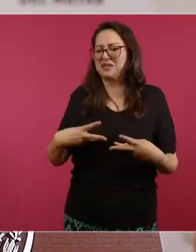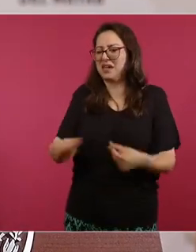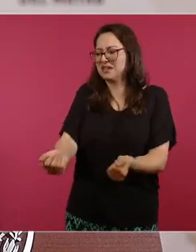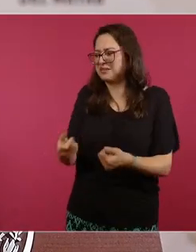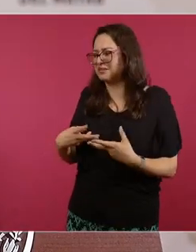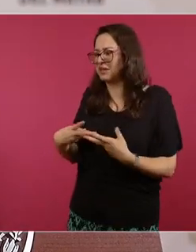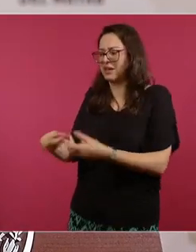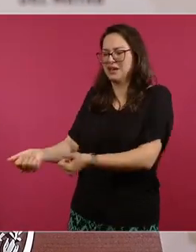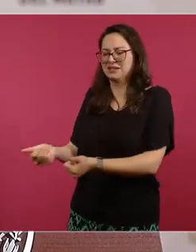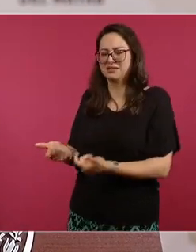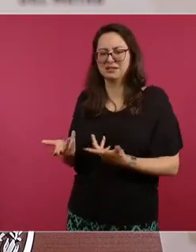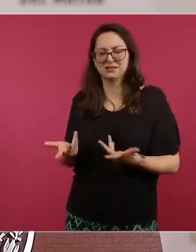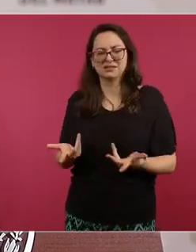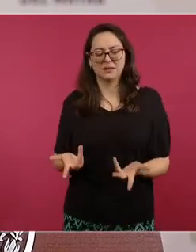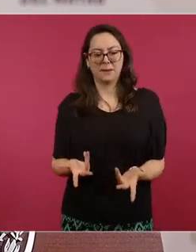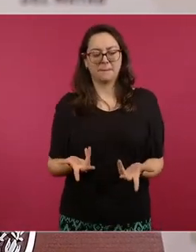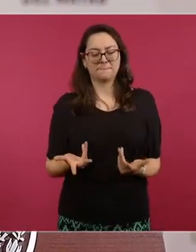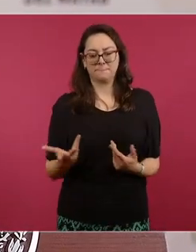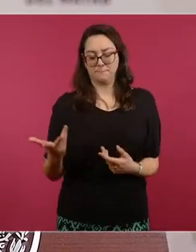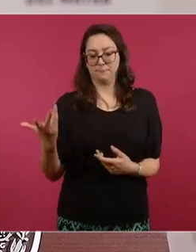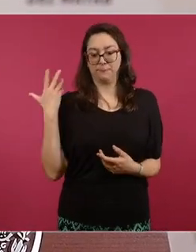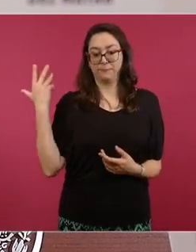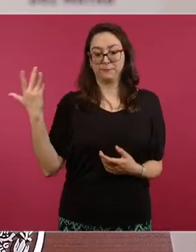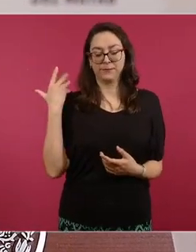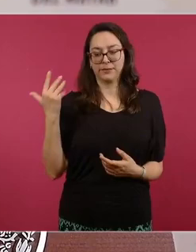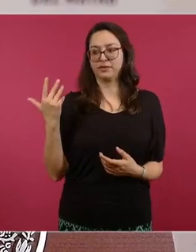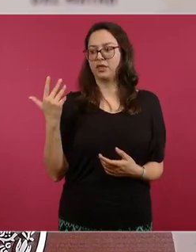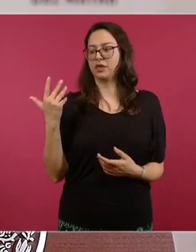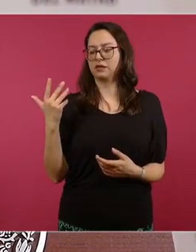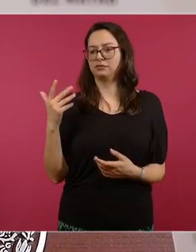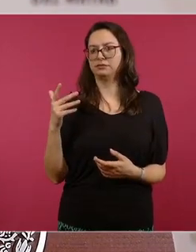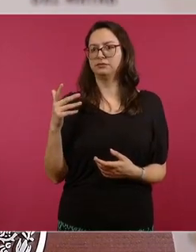una exposición de arte